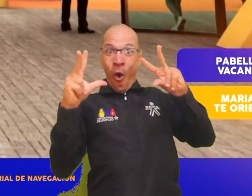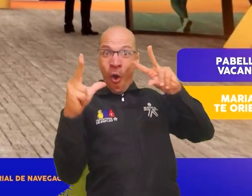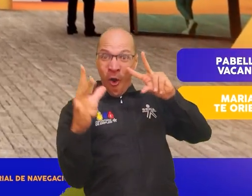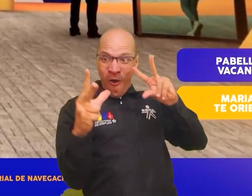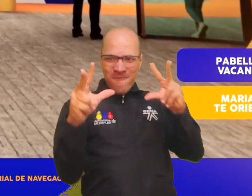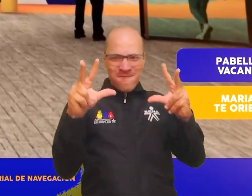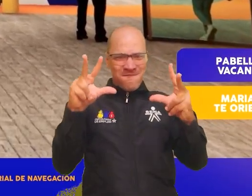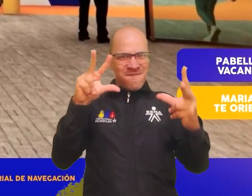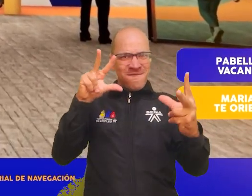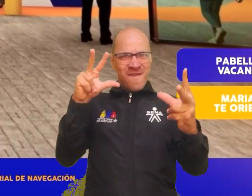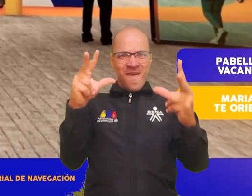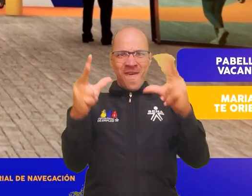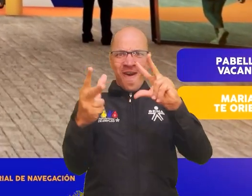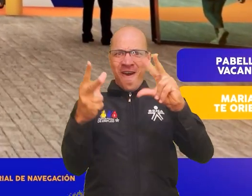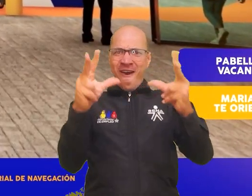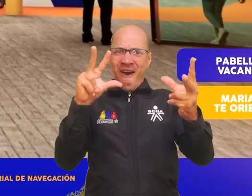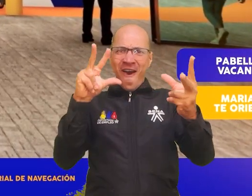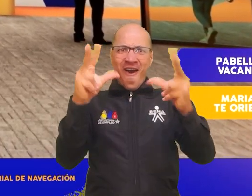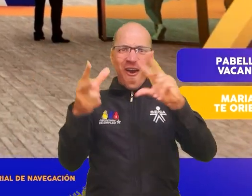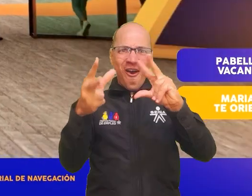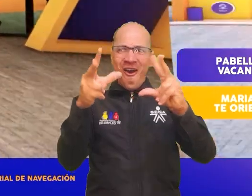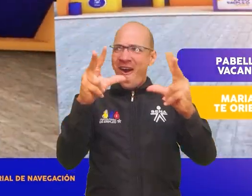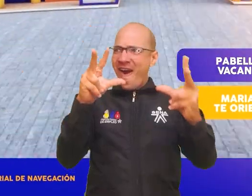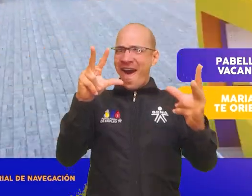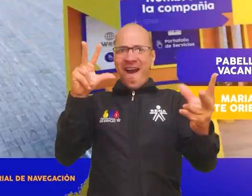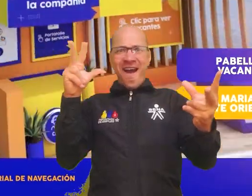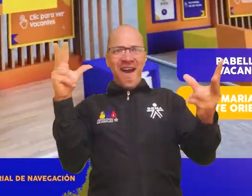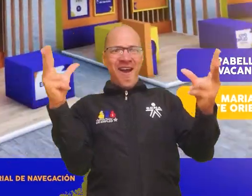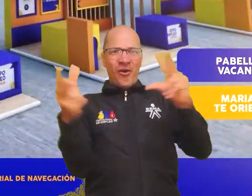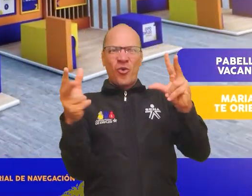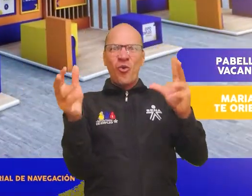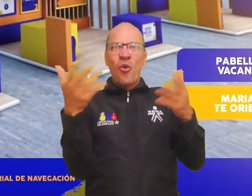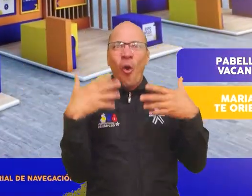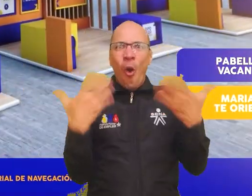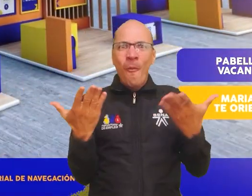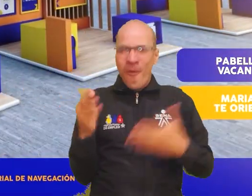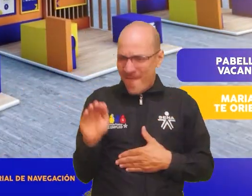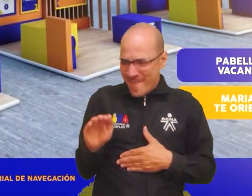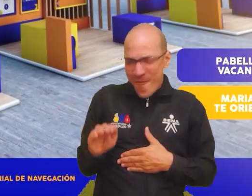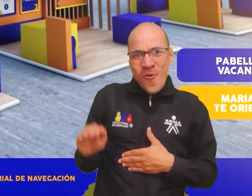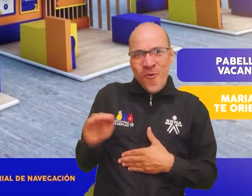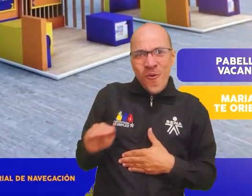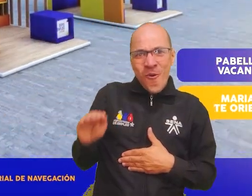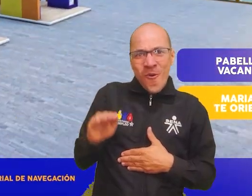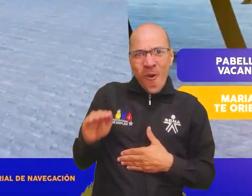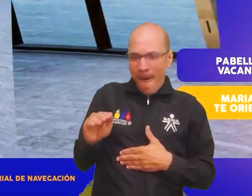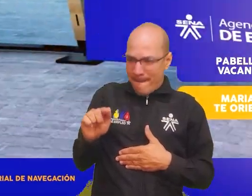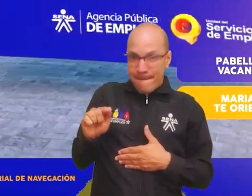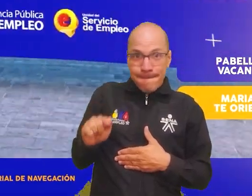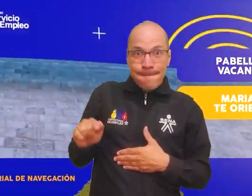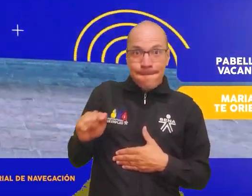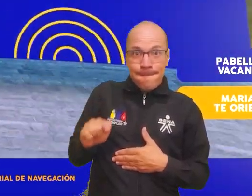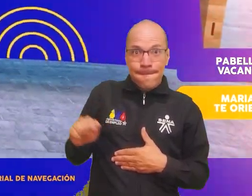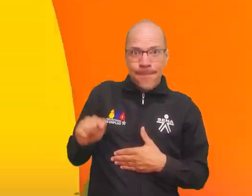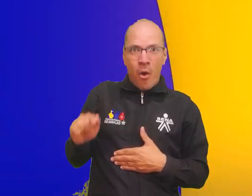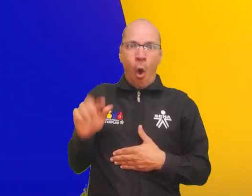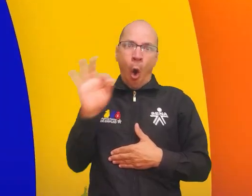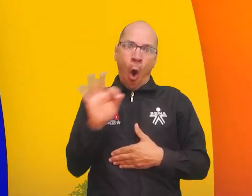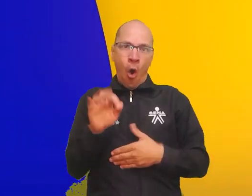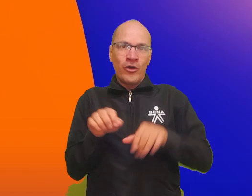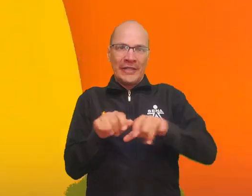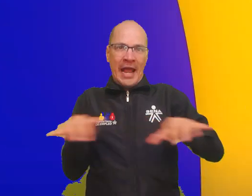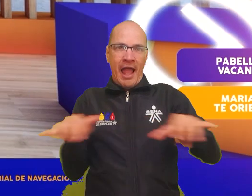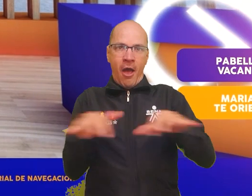feria y recorre el espacio virtual de 360 grados con el cursor, haciendo clic sostenido o también con las flechas de tu